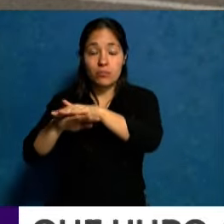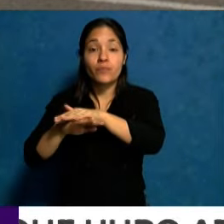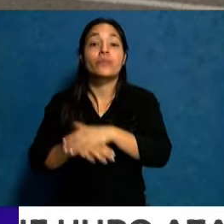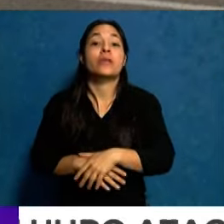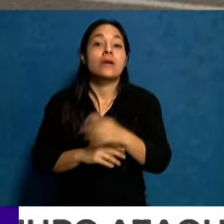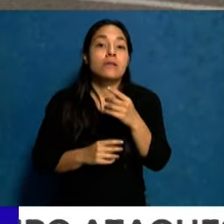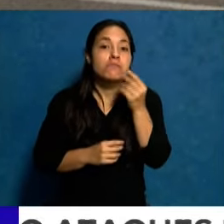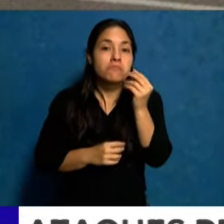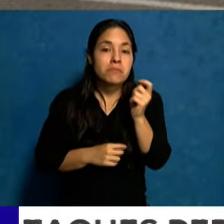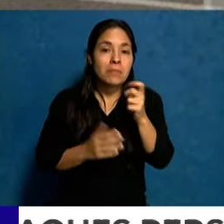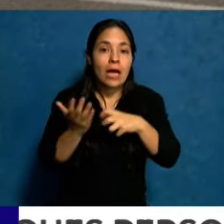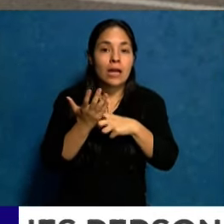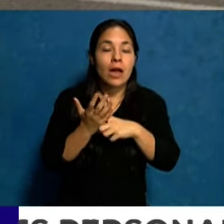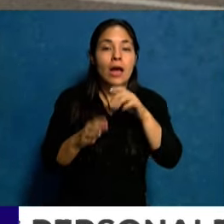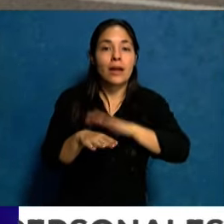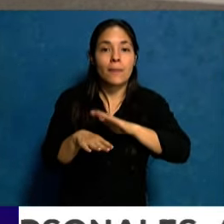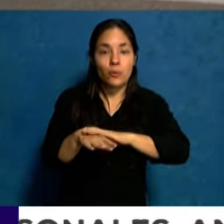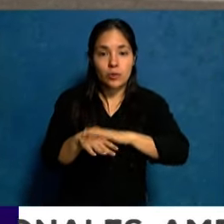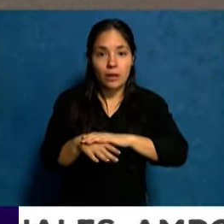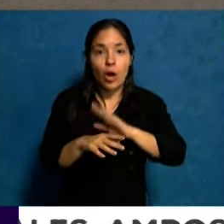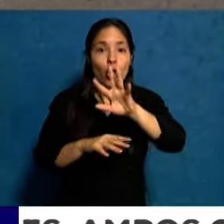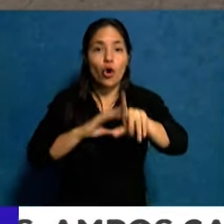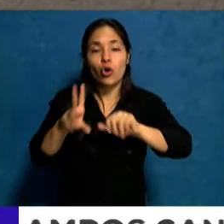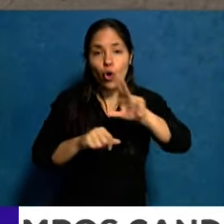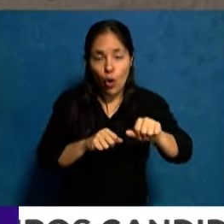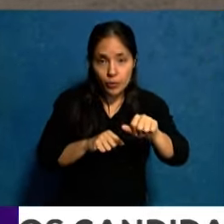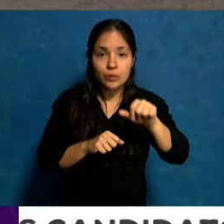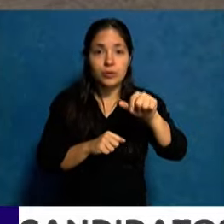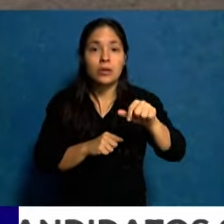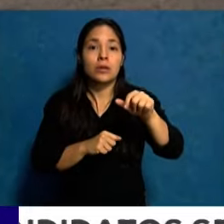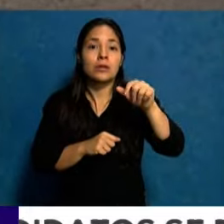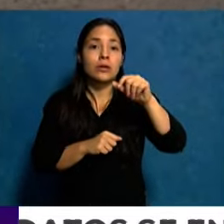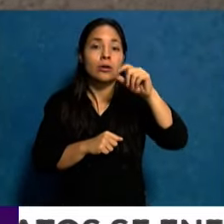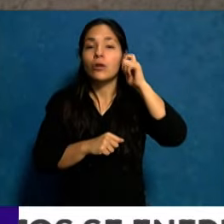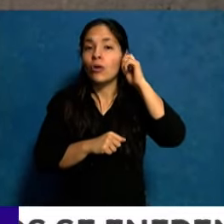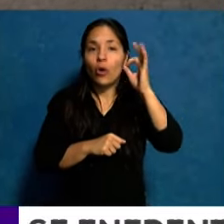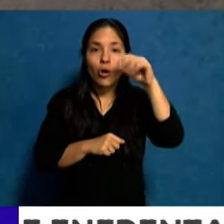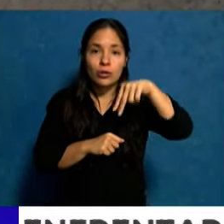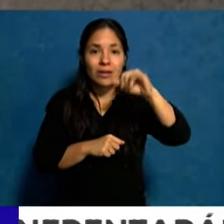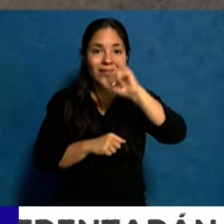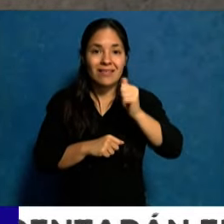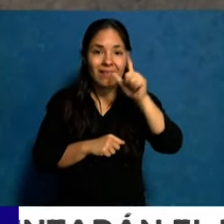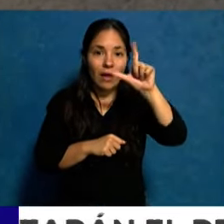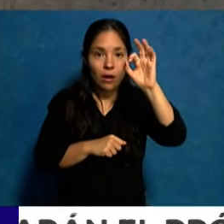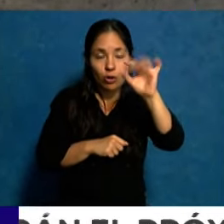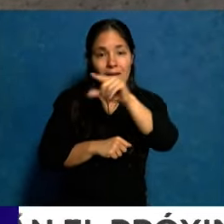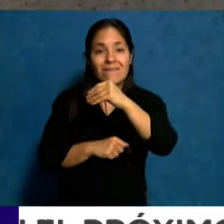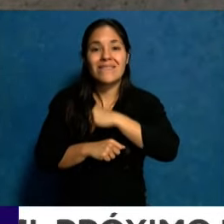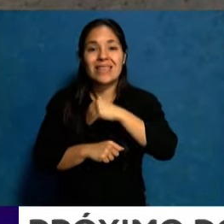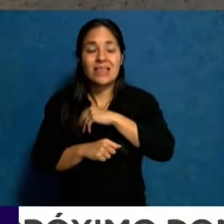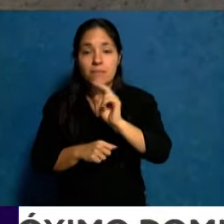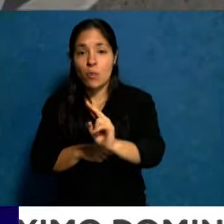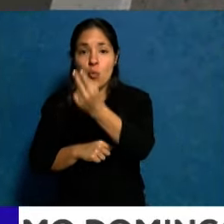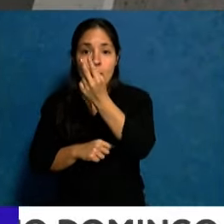se encontraba a cargo del fiscal de robos y hurtos, Gonzalo Marzal, pero tras el fallecimiento de la víctima pasó a la